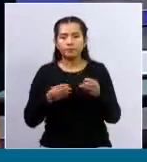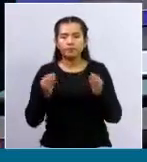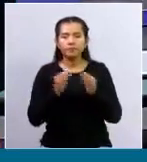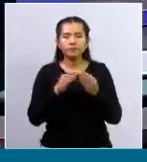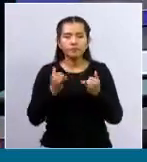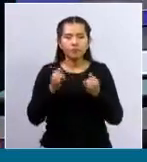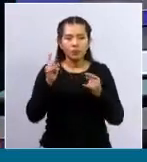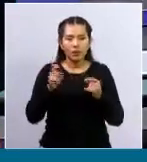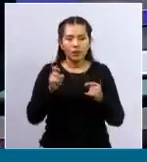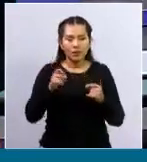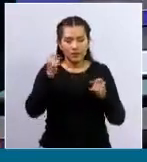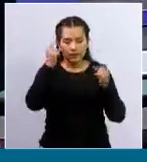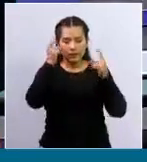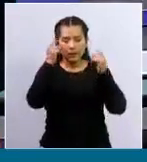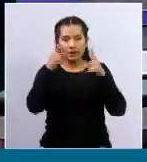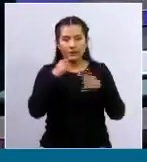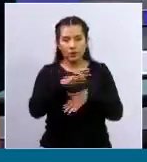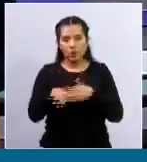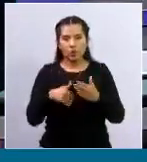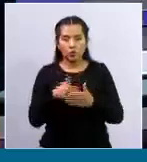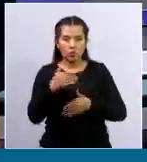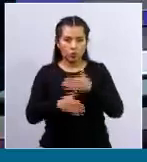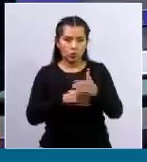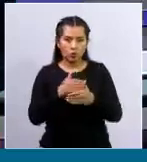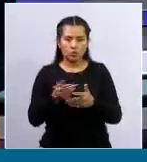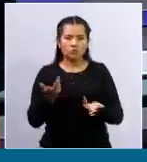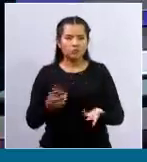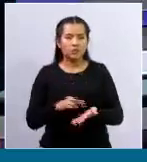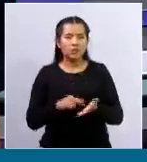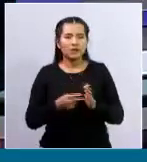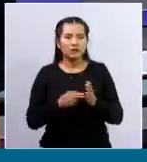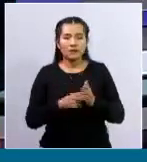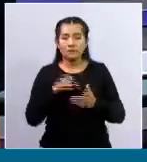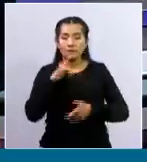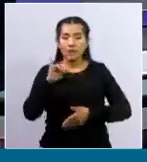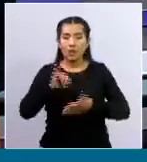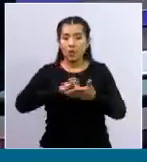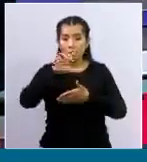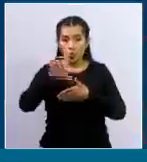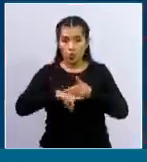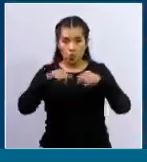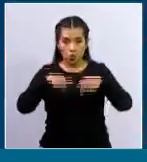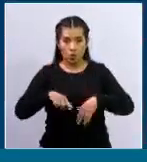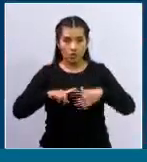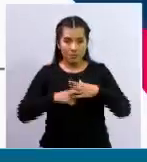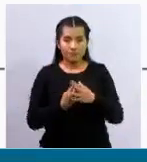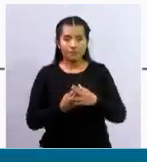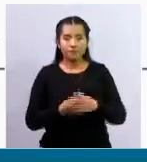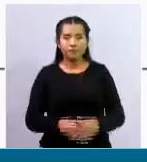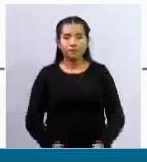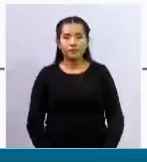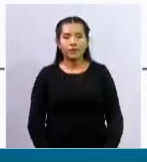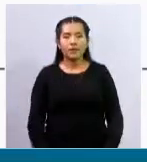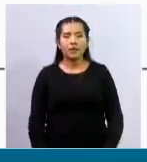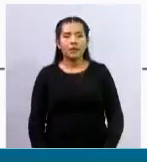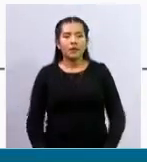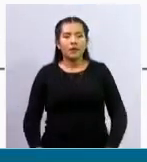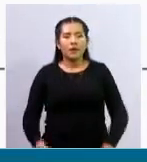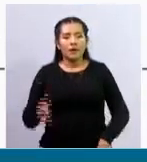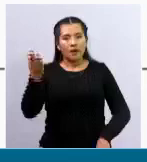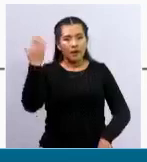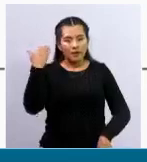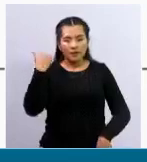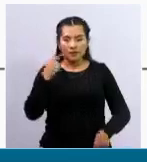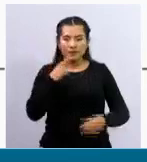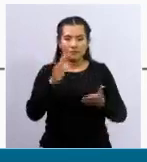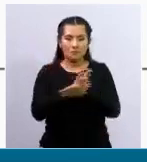que el proceso consiste en lo siguiente, a partir de julio, en lugar de recibir el papelito que decía la